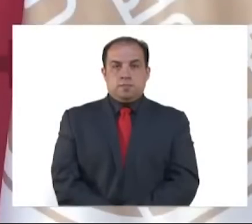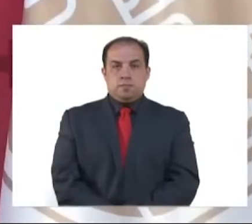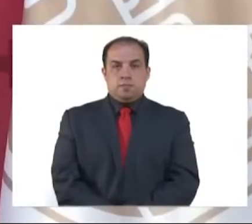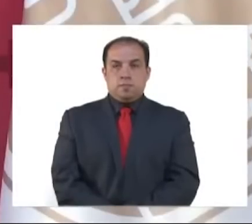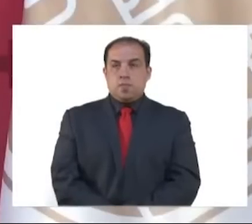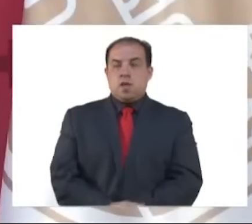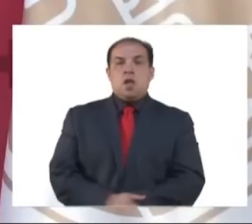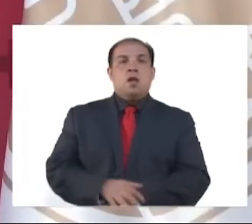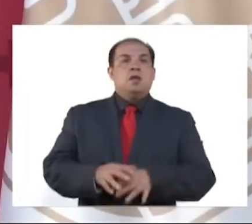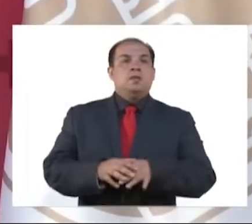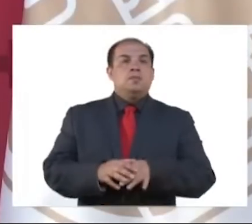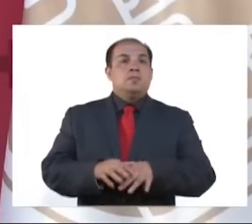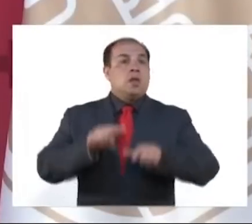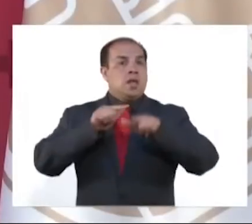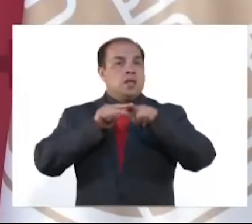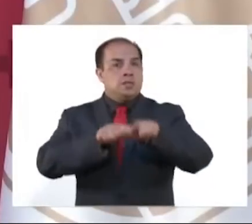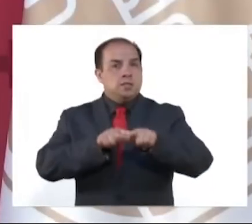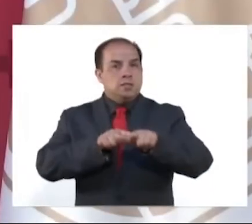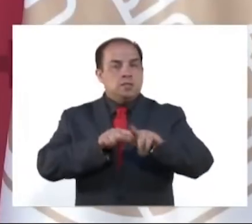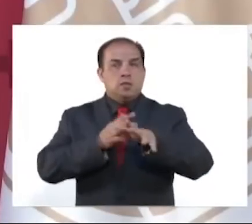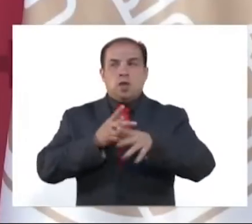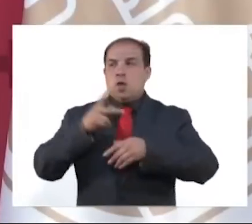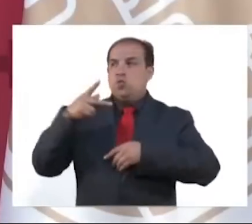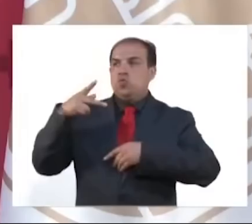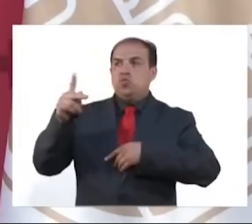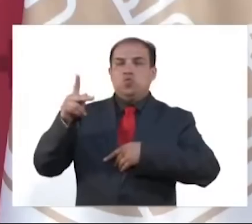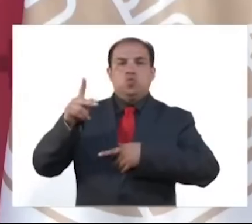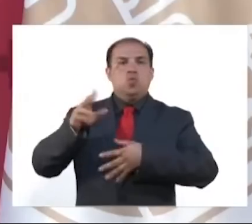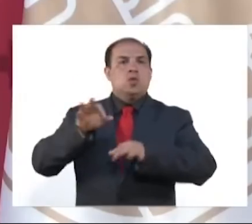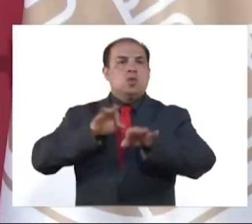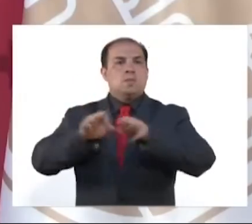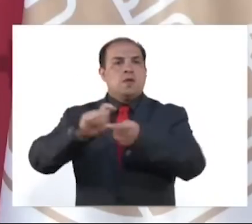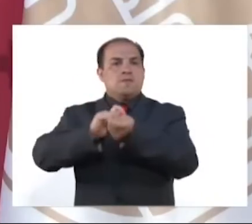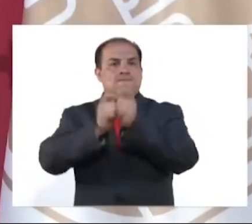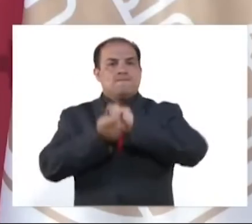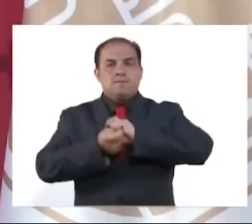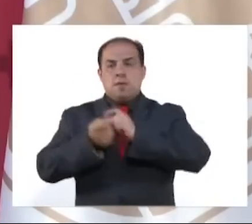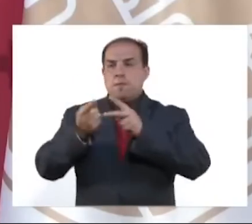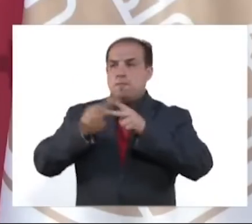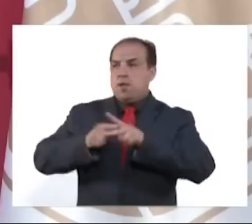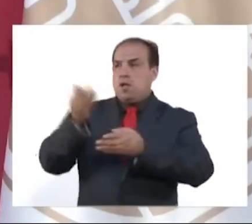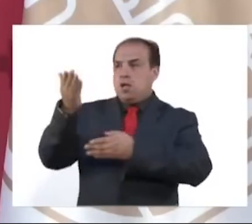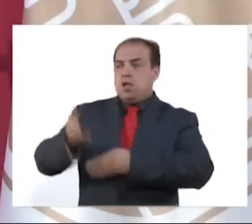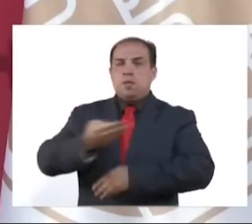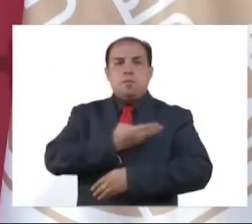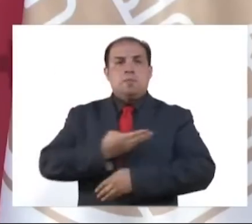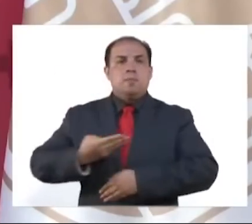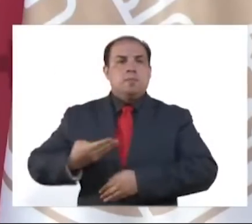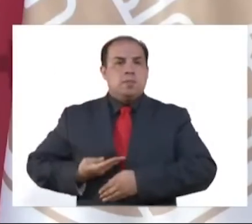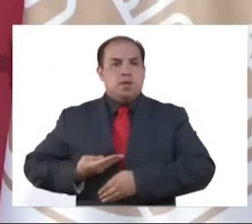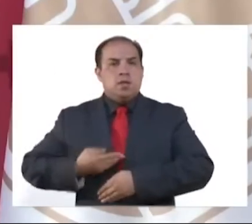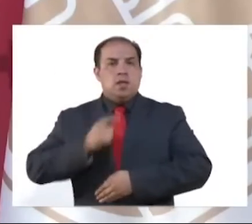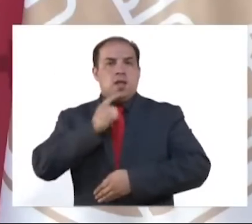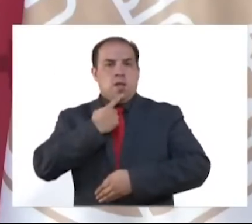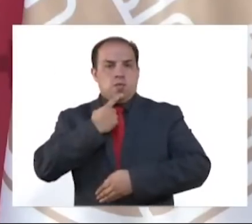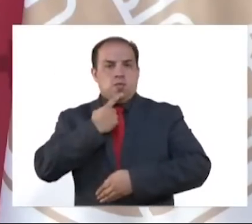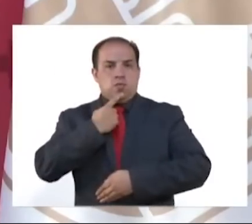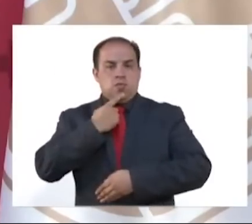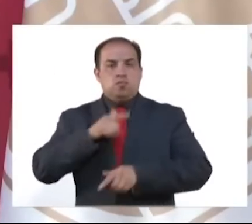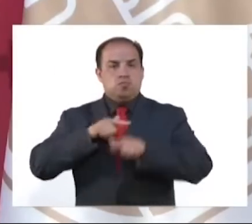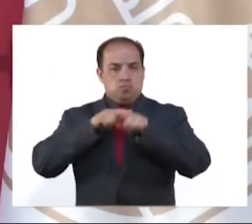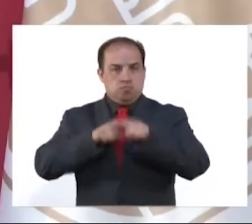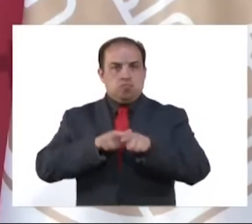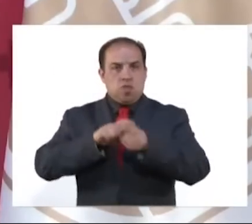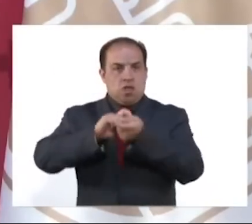de Servicios Legales, este procedimiento iniciará con la entrega de un escrito, donde la mandataria solicite su renuncia ante la